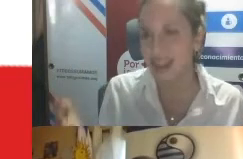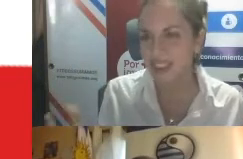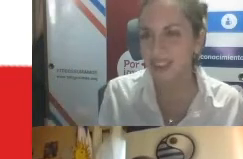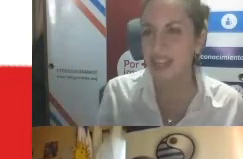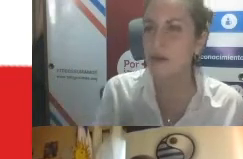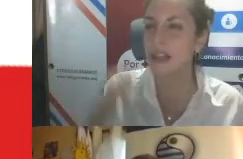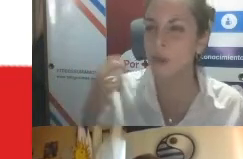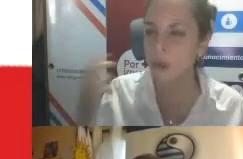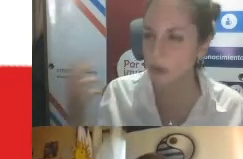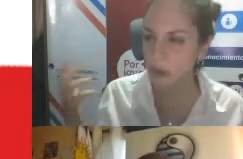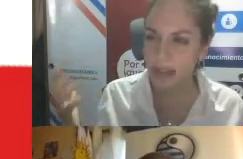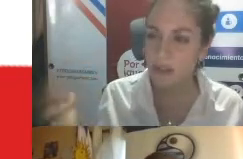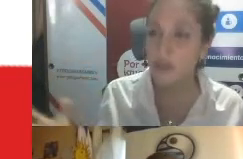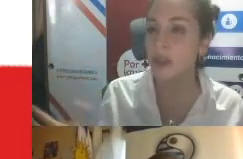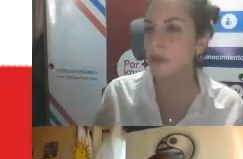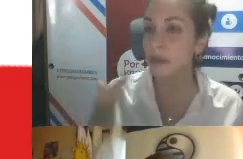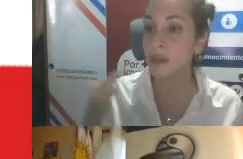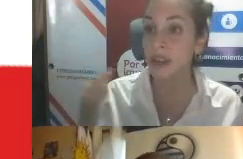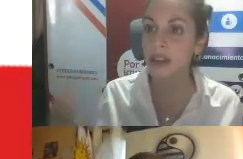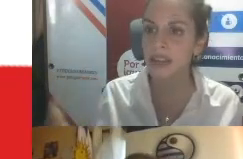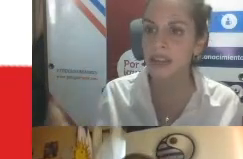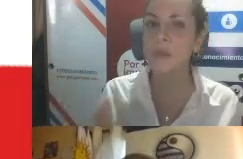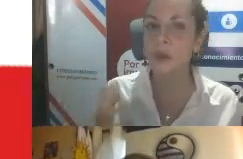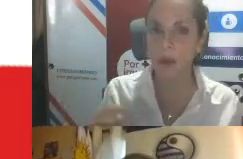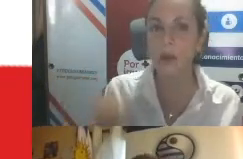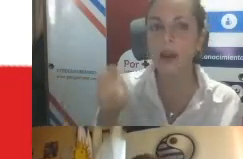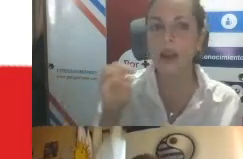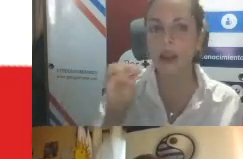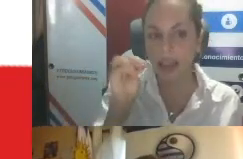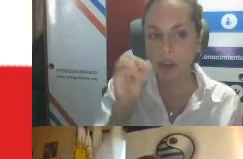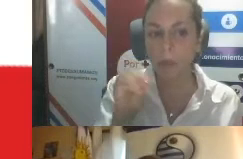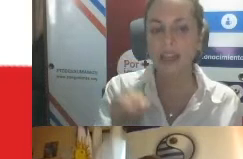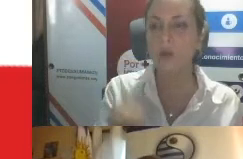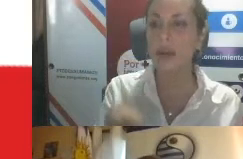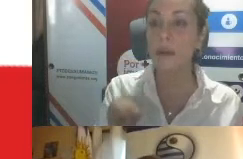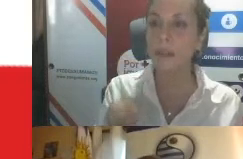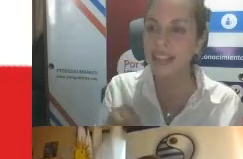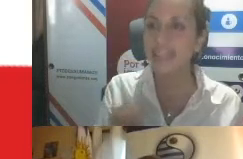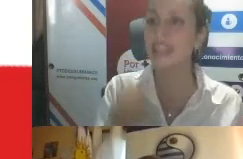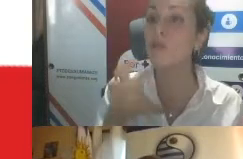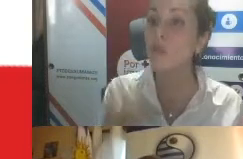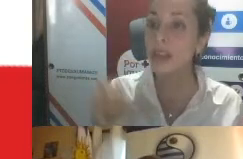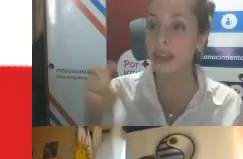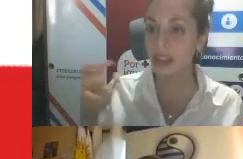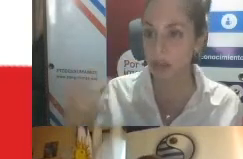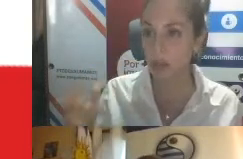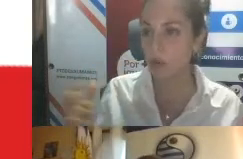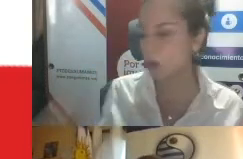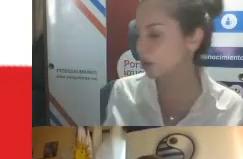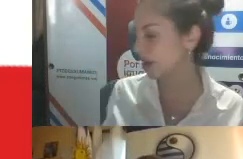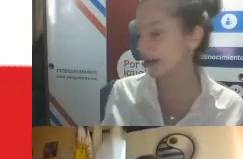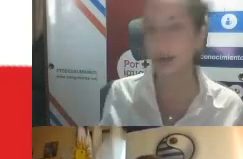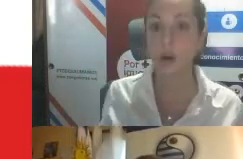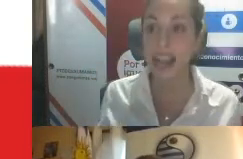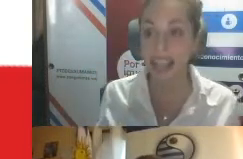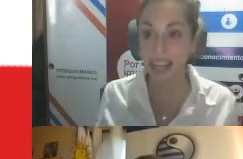Hay más, ¿no? Tenemos el 24 de educación, y podríamos seguir diciendo, pero bueno, estos particularmente están muy relacionados